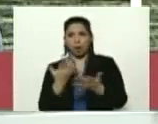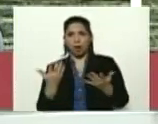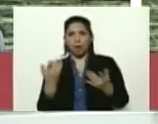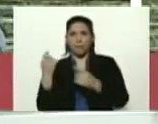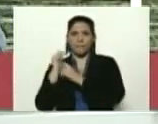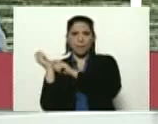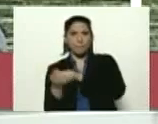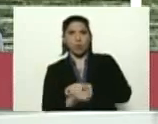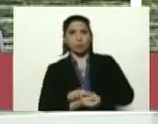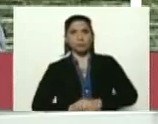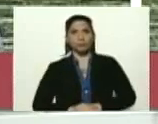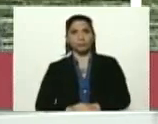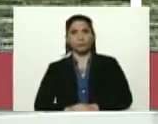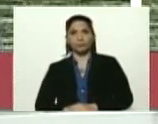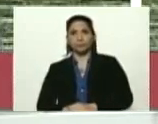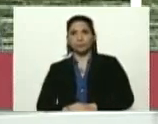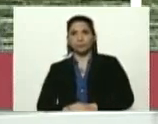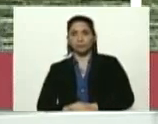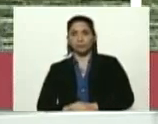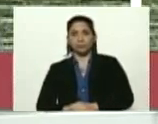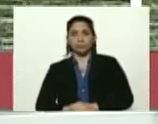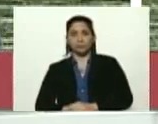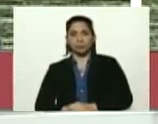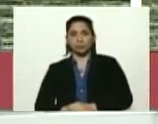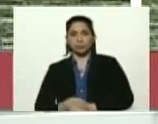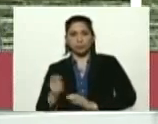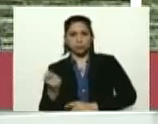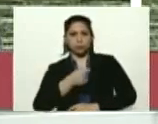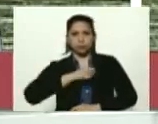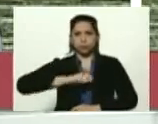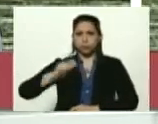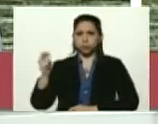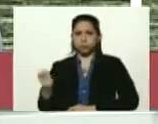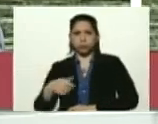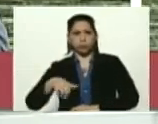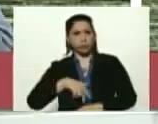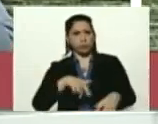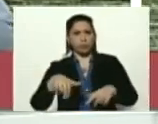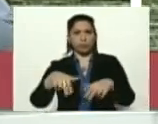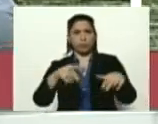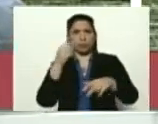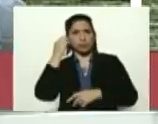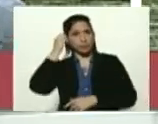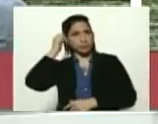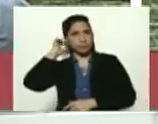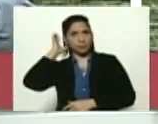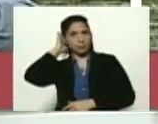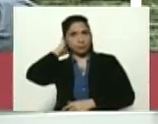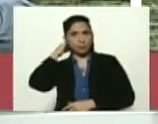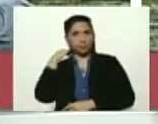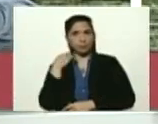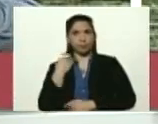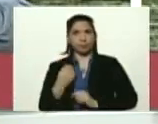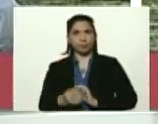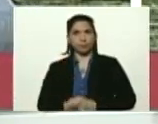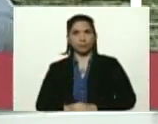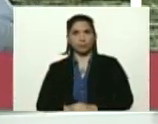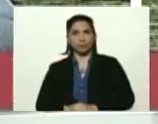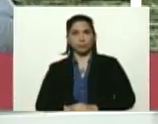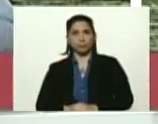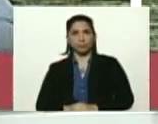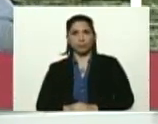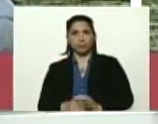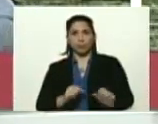béisbol, tenis, a caminar. Cuando había movilizaciones universitarias